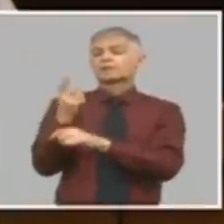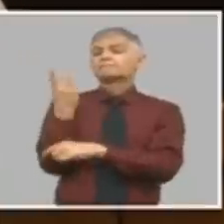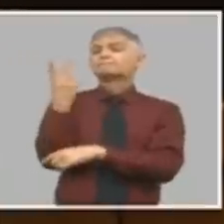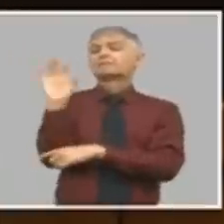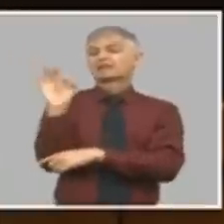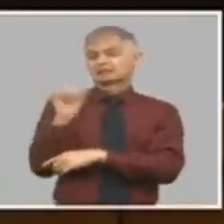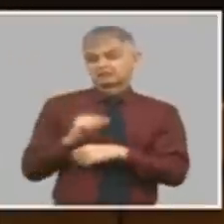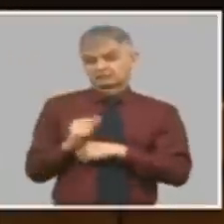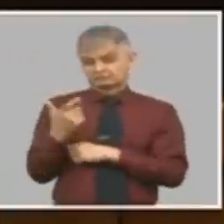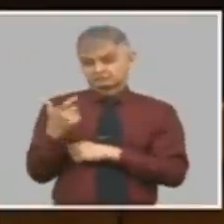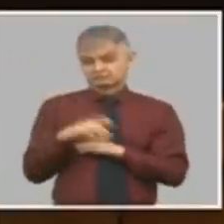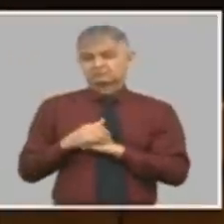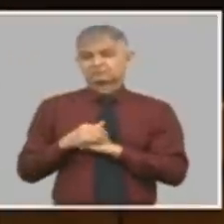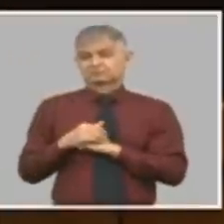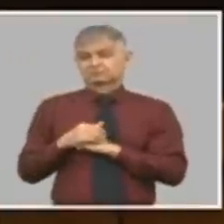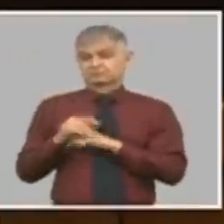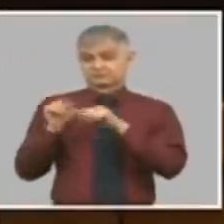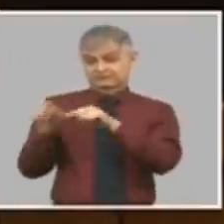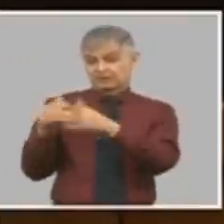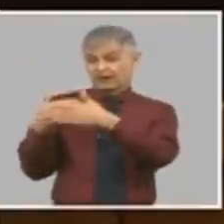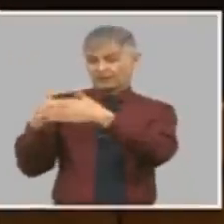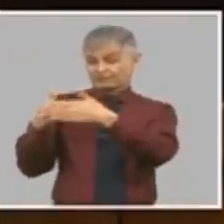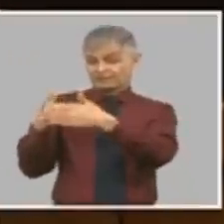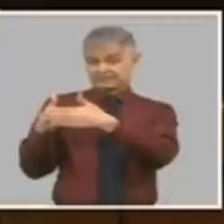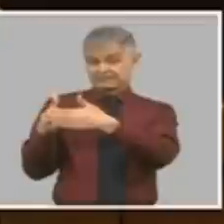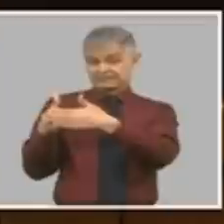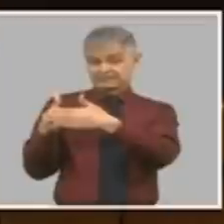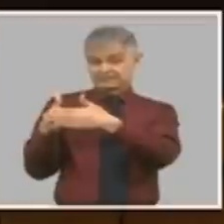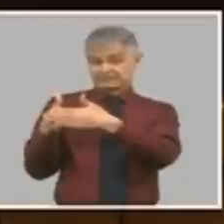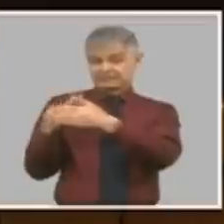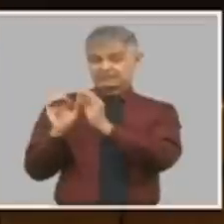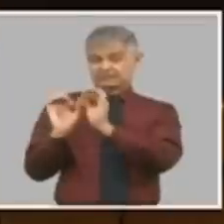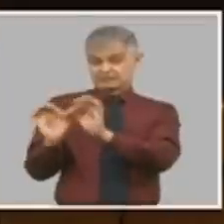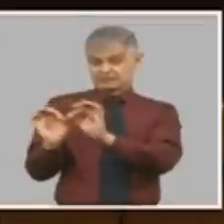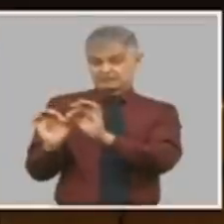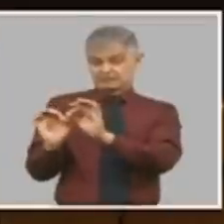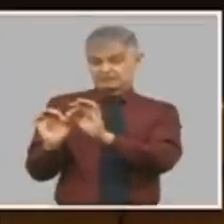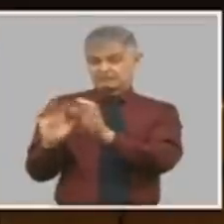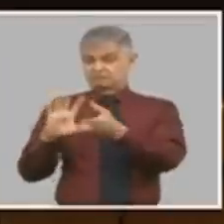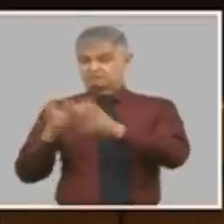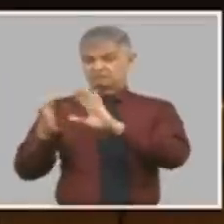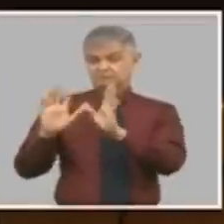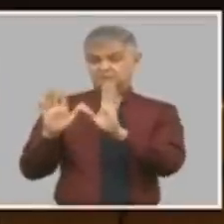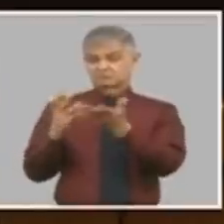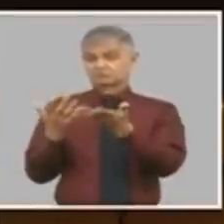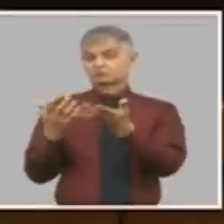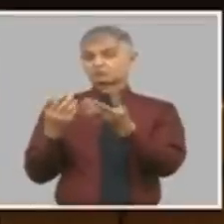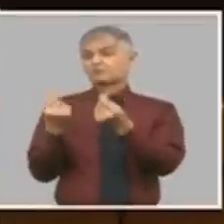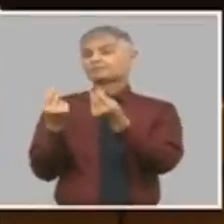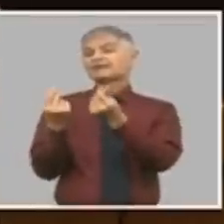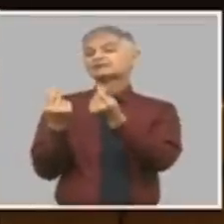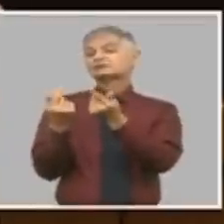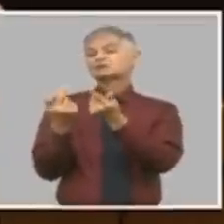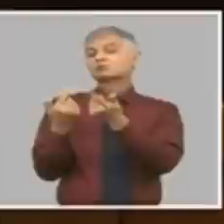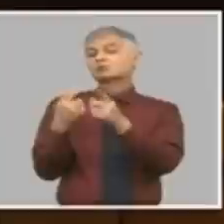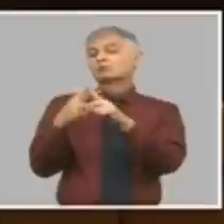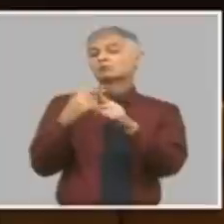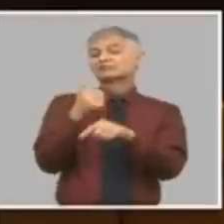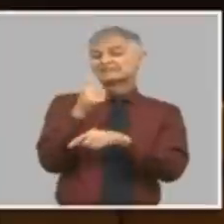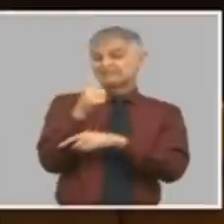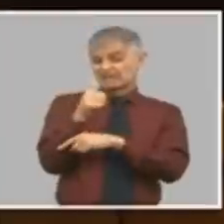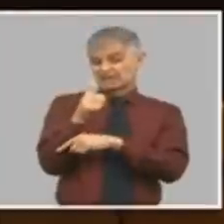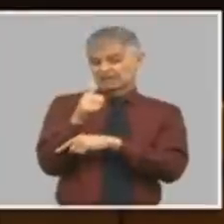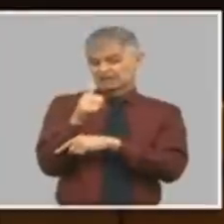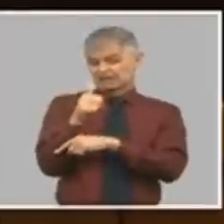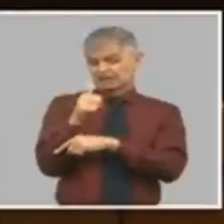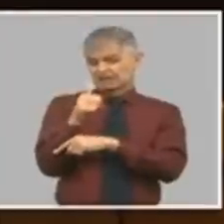y esta empresa si forma su precio por diez entonces el ritmo